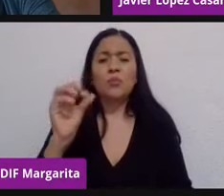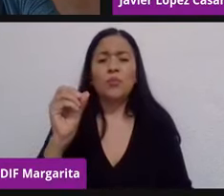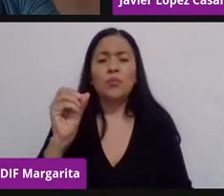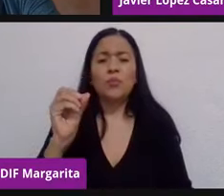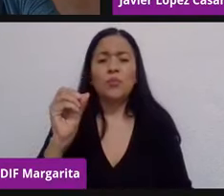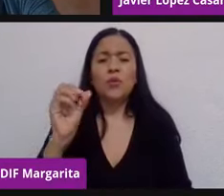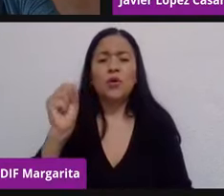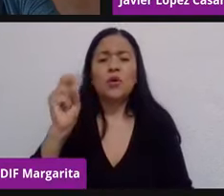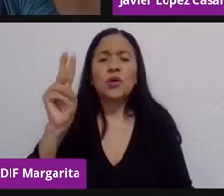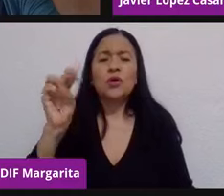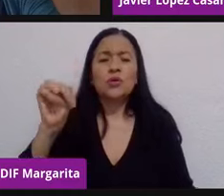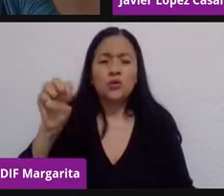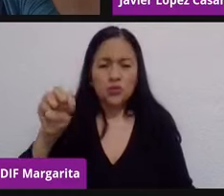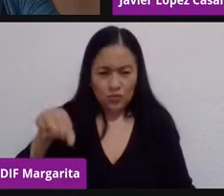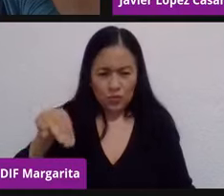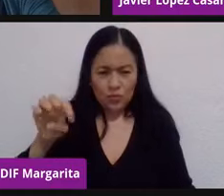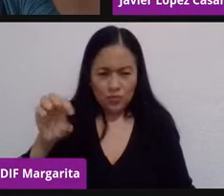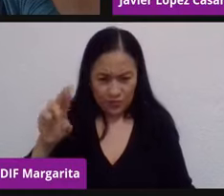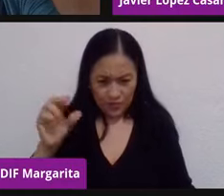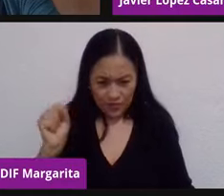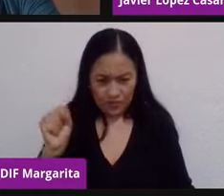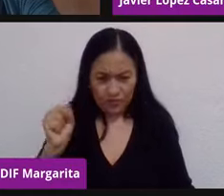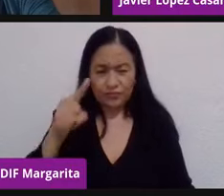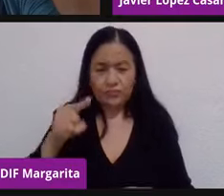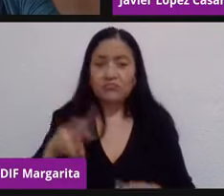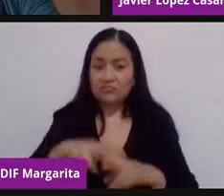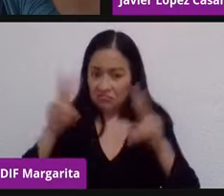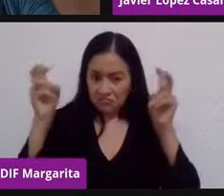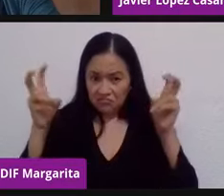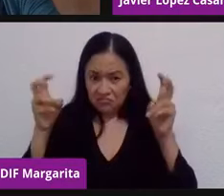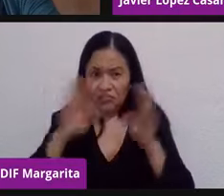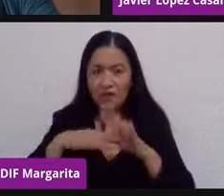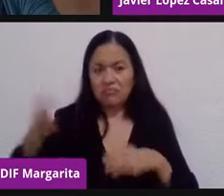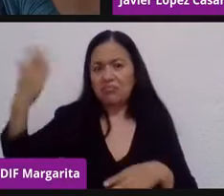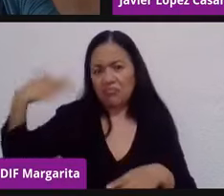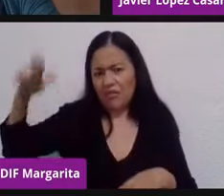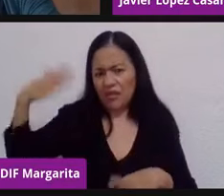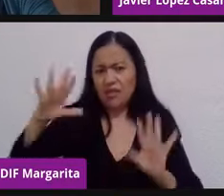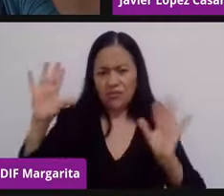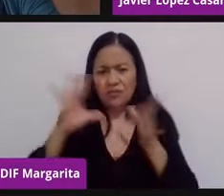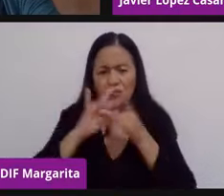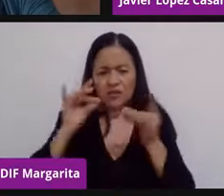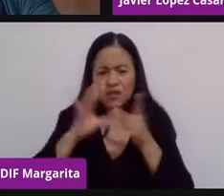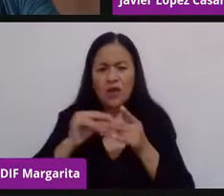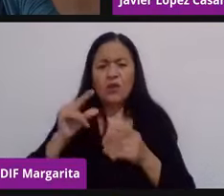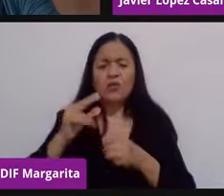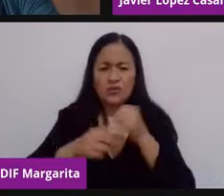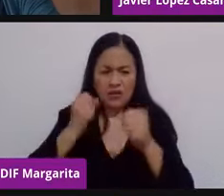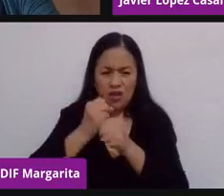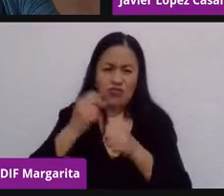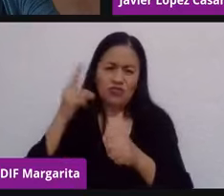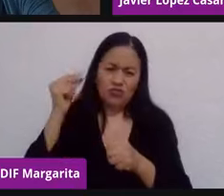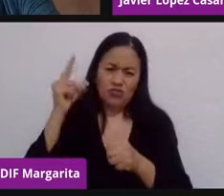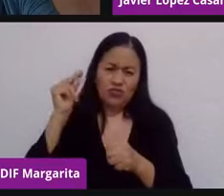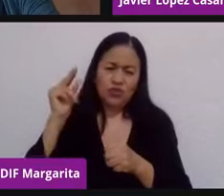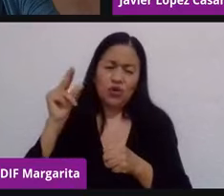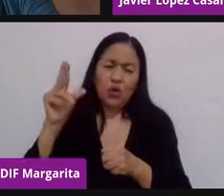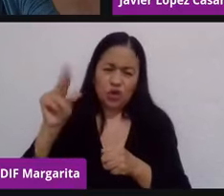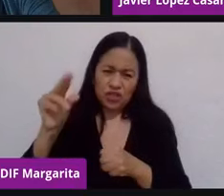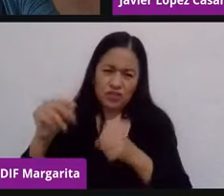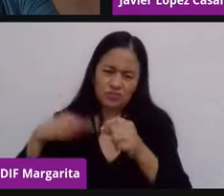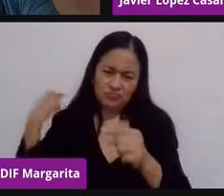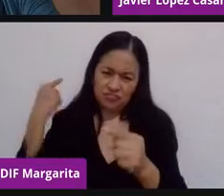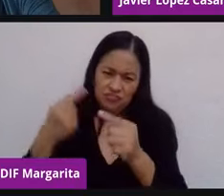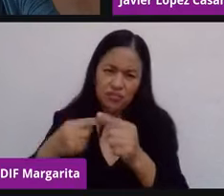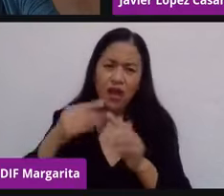conceptos que fueron abordados por ahí de los ochentas y que hoy son un ejemplo de lo que sucede. Entonces, es anticiparnos